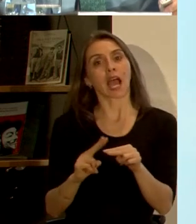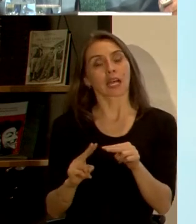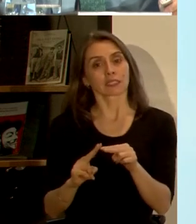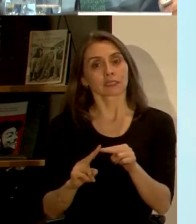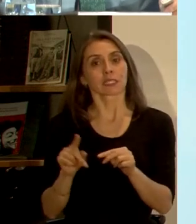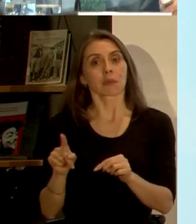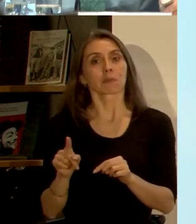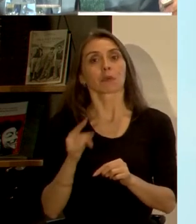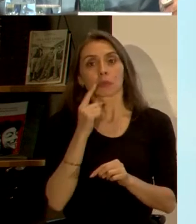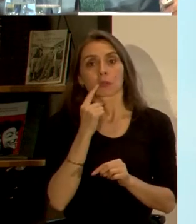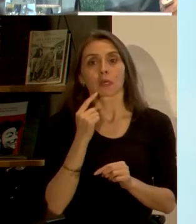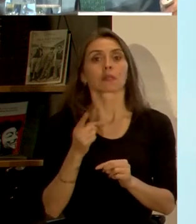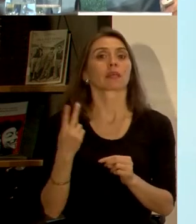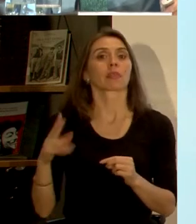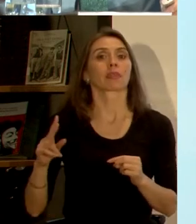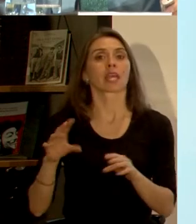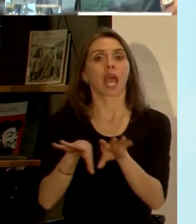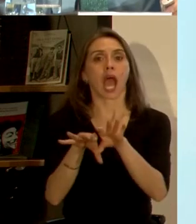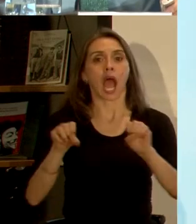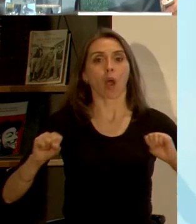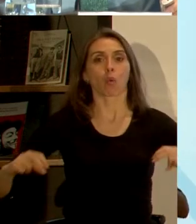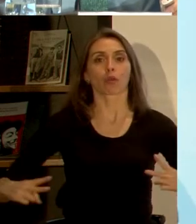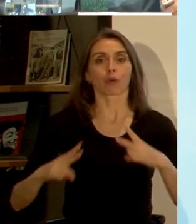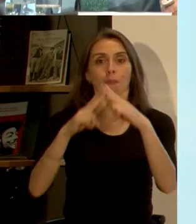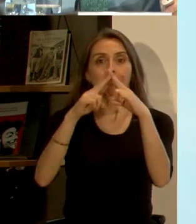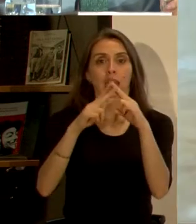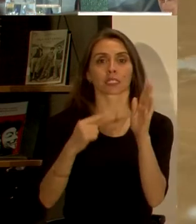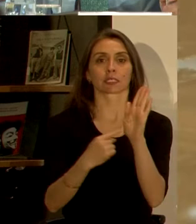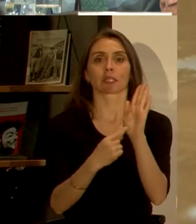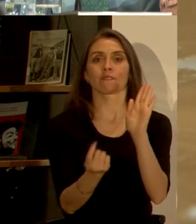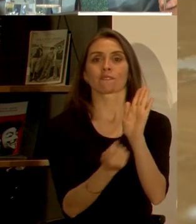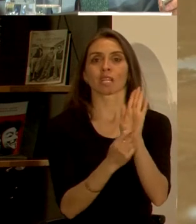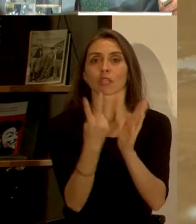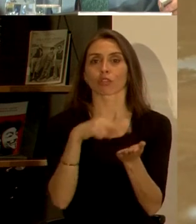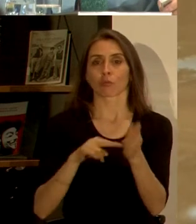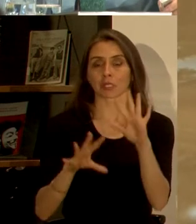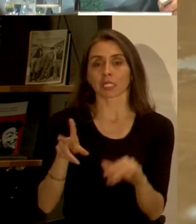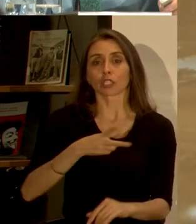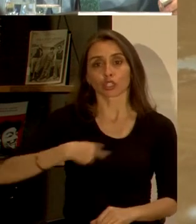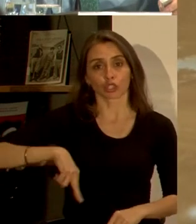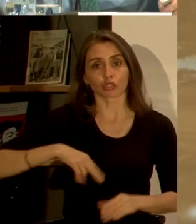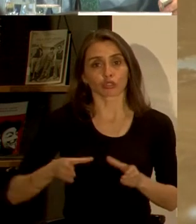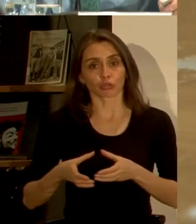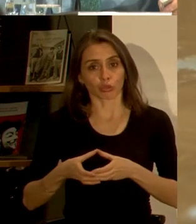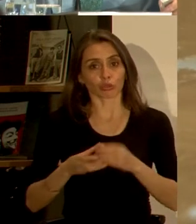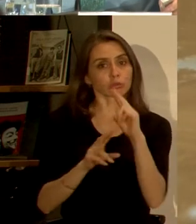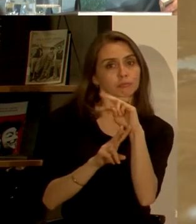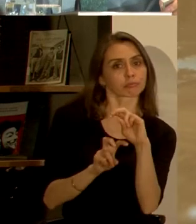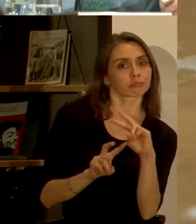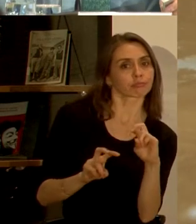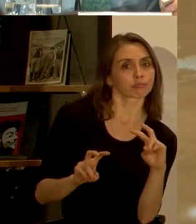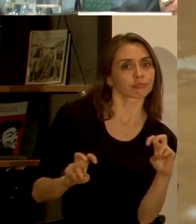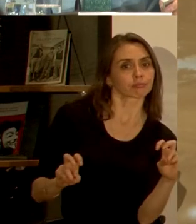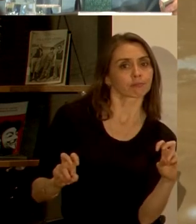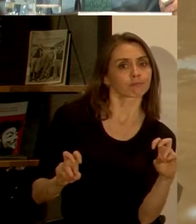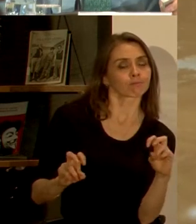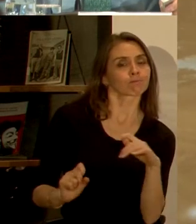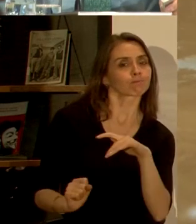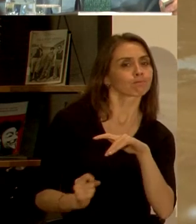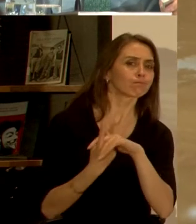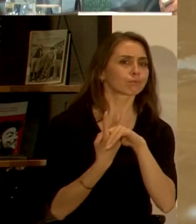prioridad con respecto al Acuerdo de París, que viene del 2015. Nosotros hicimos un trabajo de investigación donde